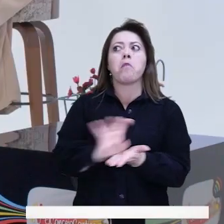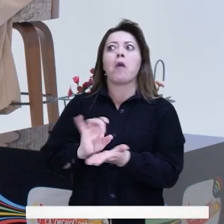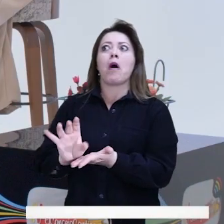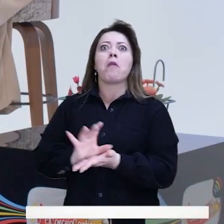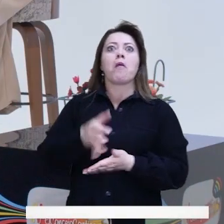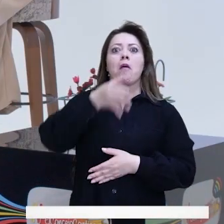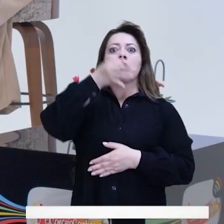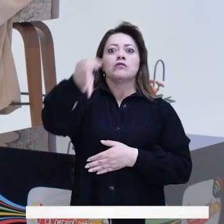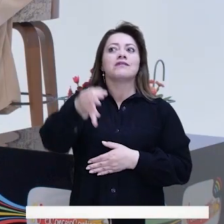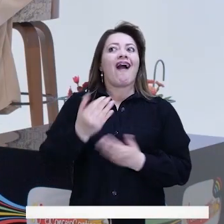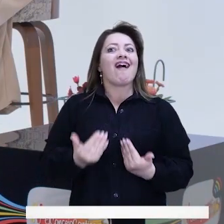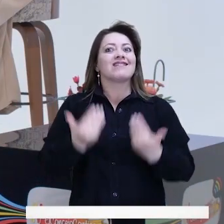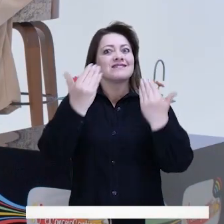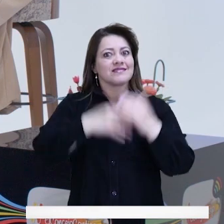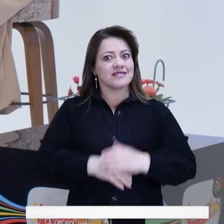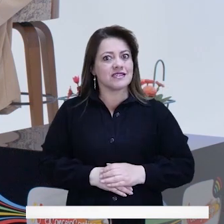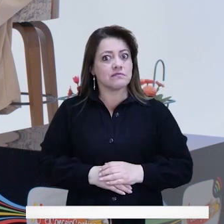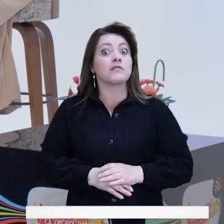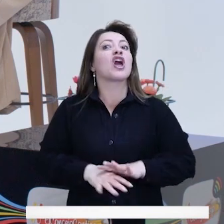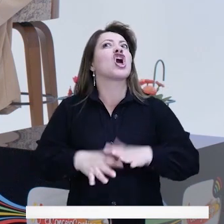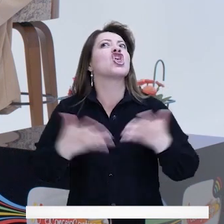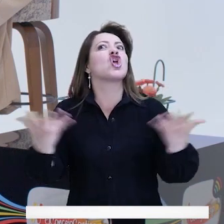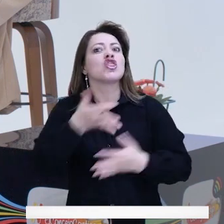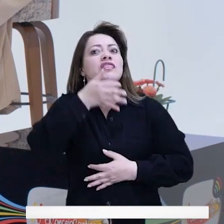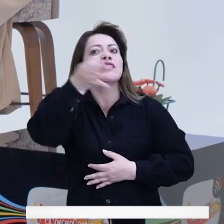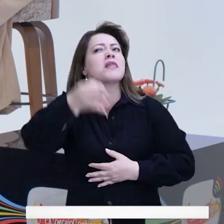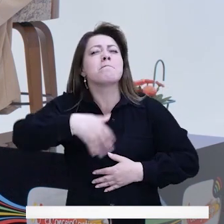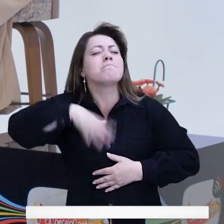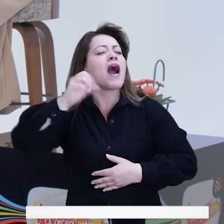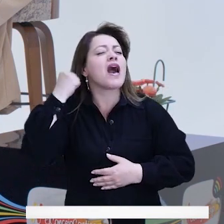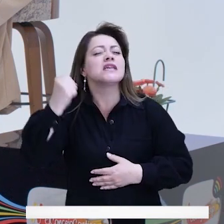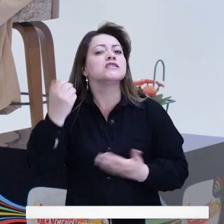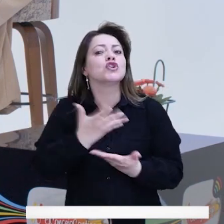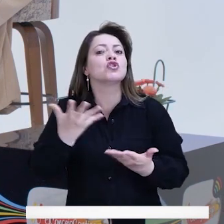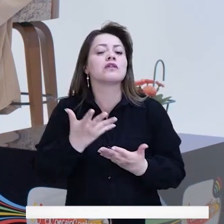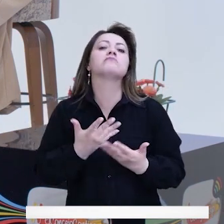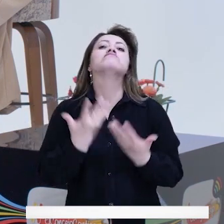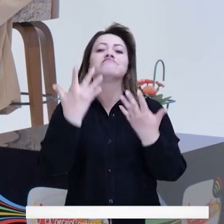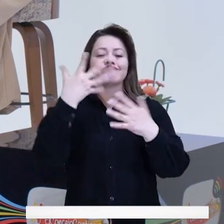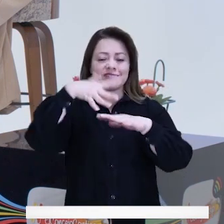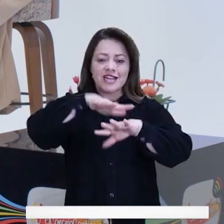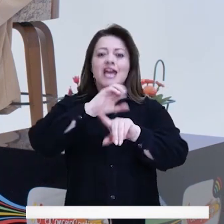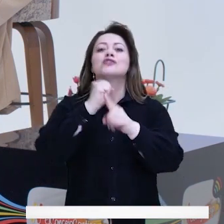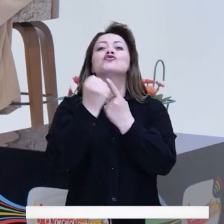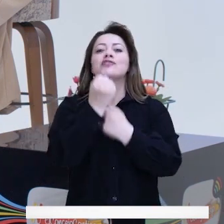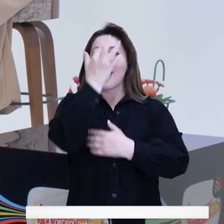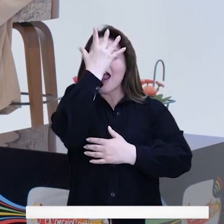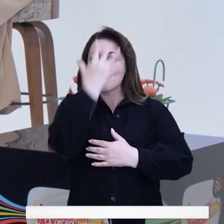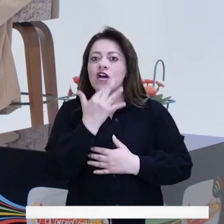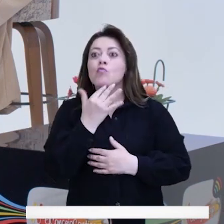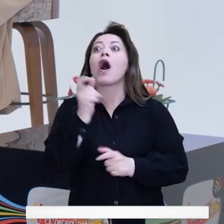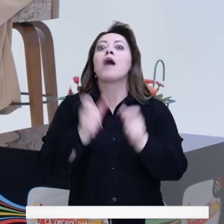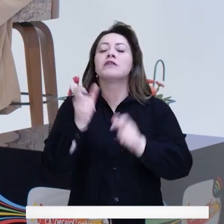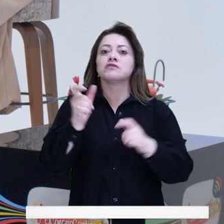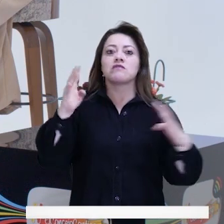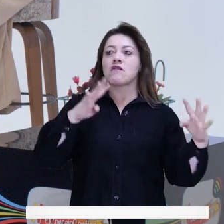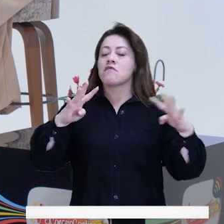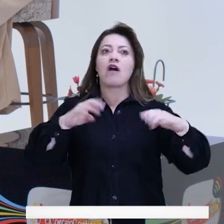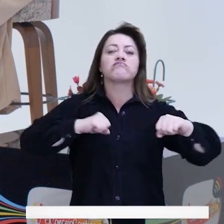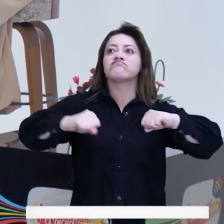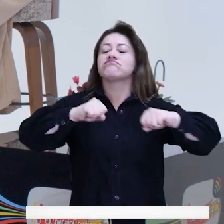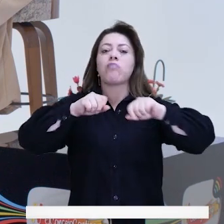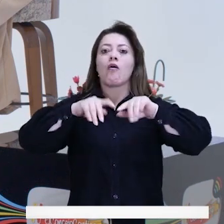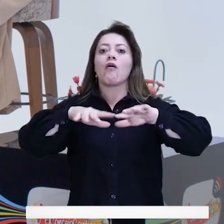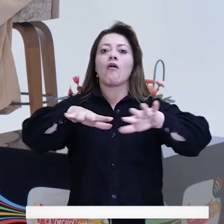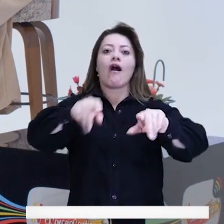Nosotros que hemos visto las últimas denuncias que han pasado han sido en redes sociales. La ciudadanía toma un video, lo publica e inmediatamente prende todas las